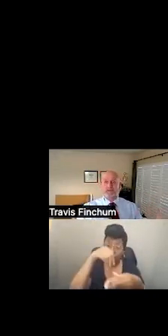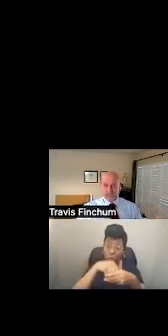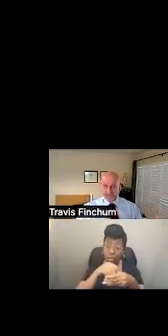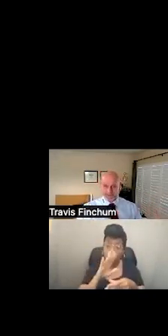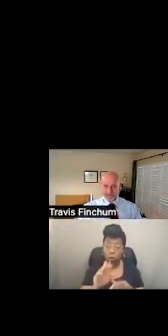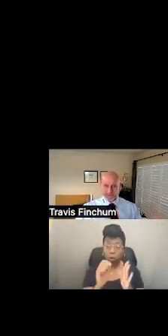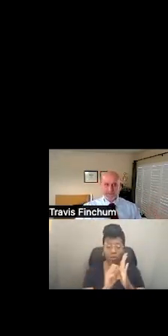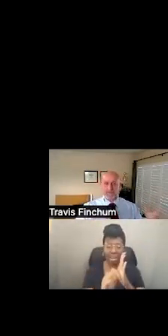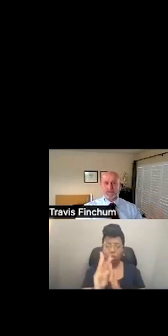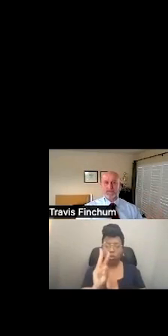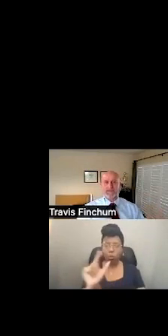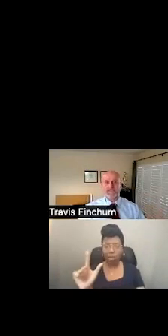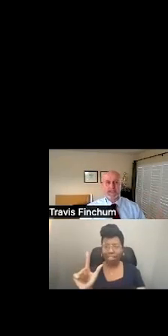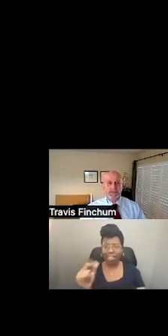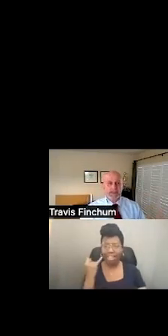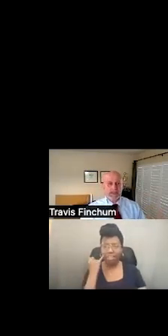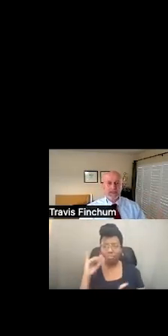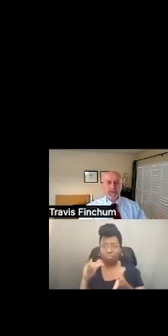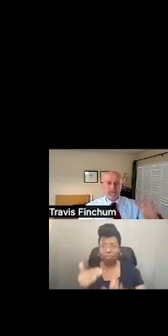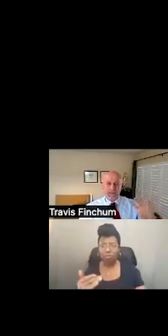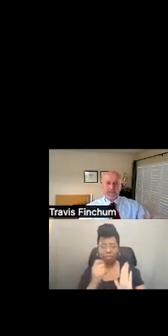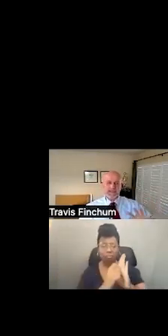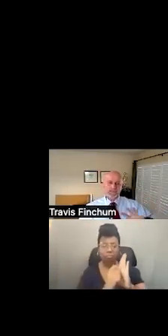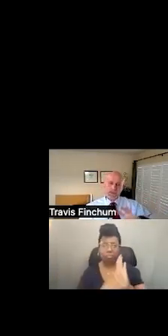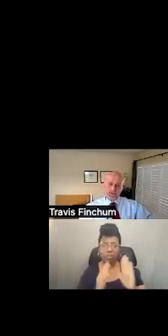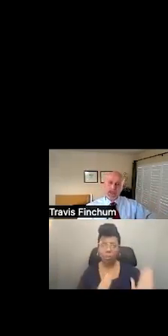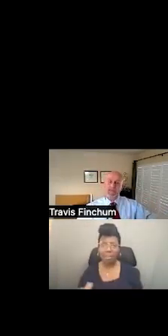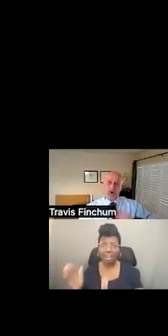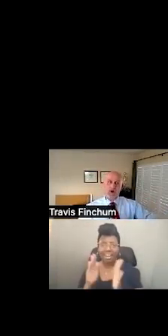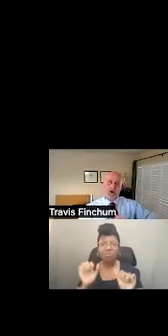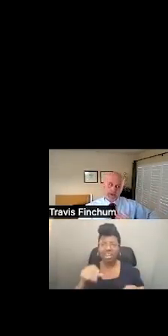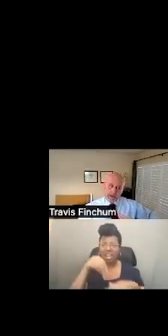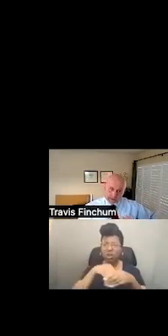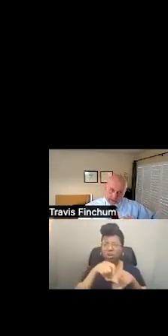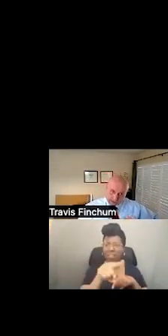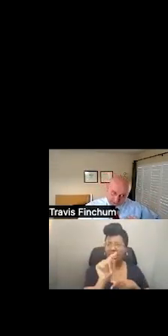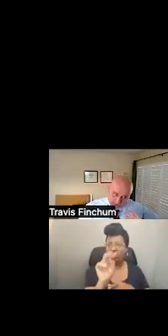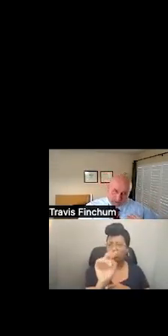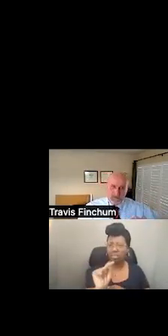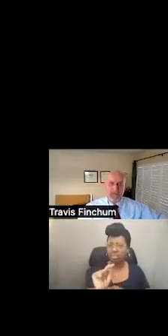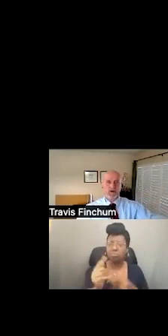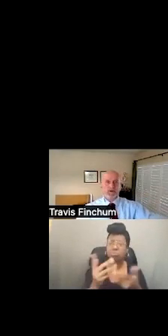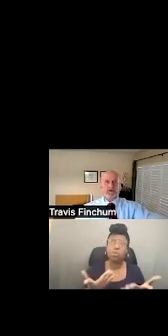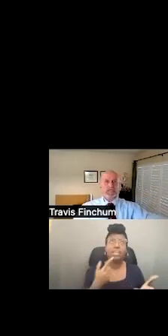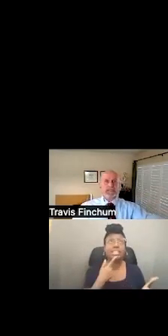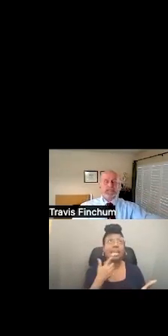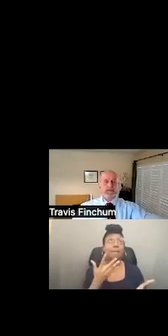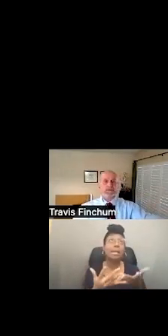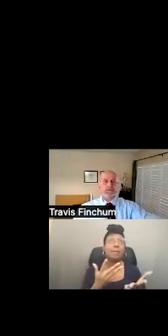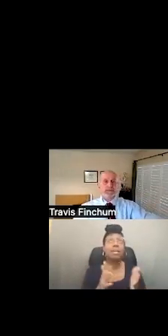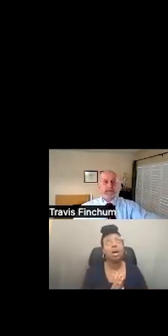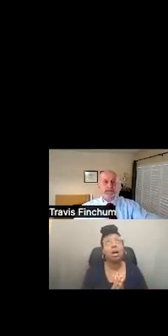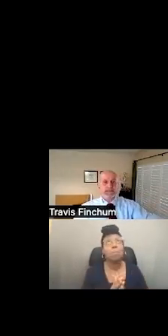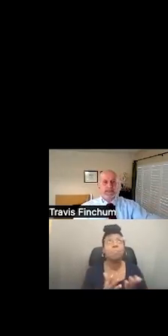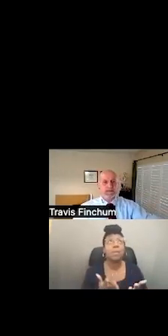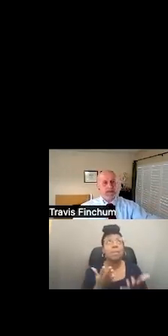por ejemplo, adentro de un testamento. Otra vez en otro que dice que cuando yo no esté,